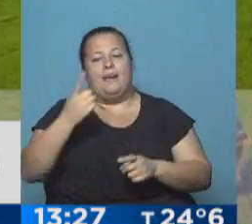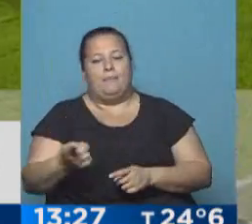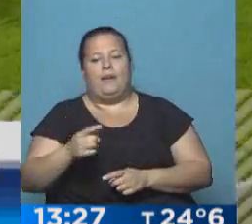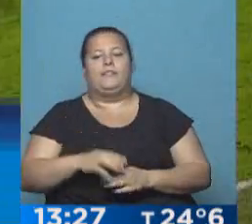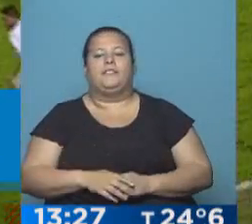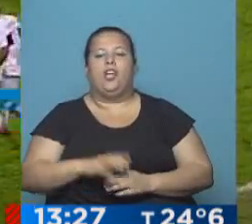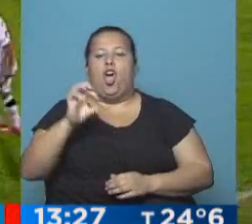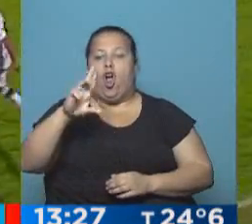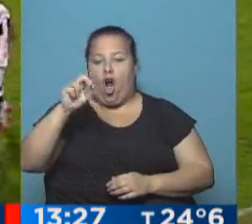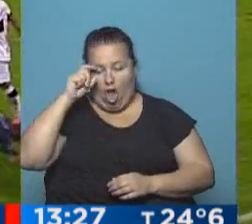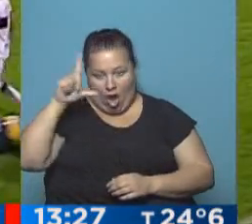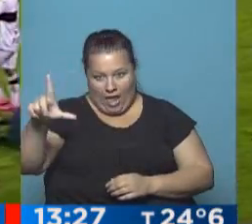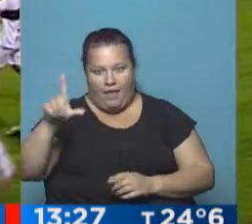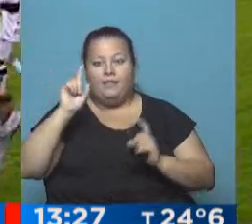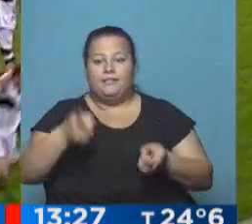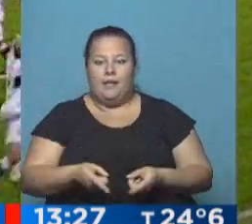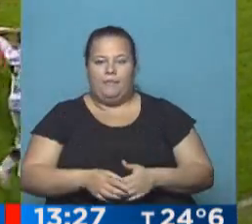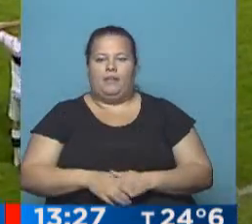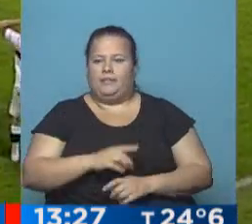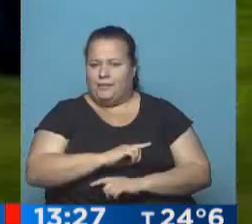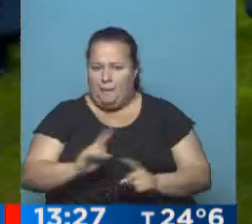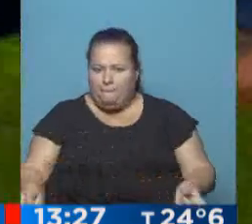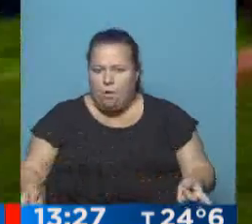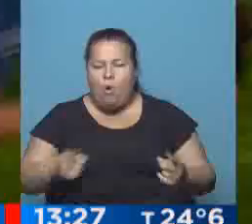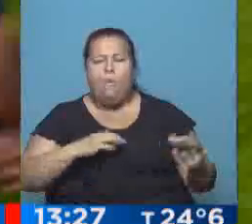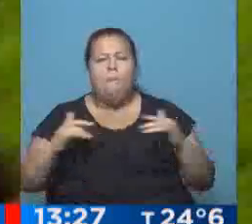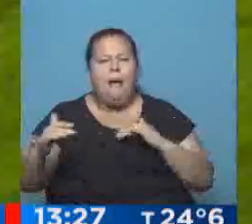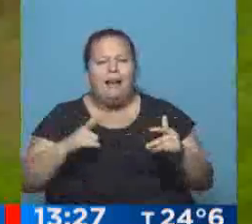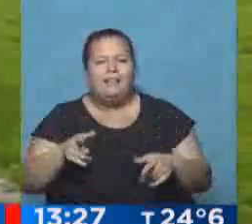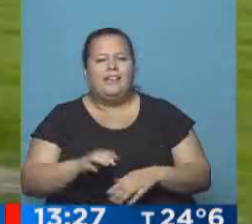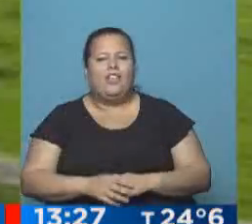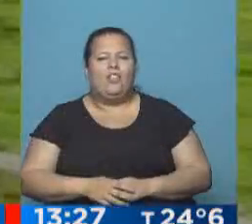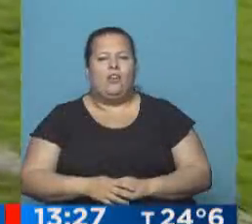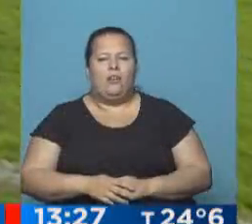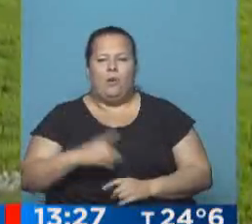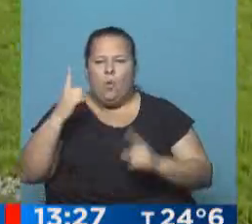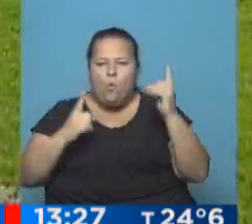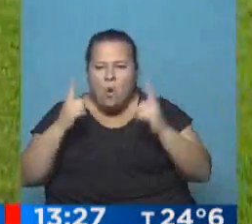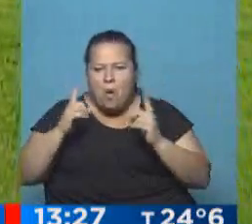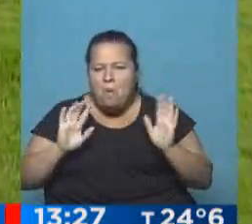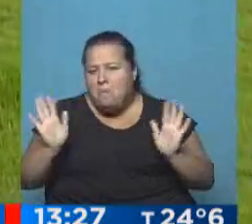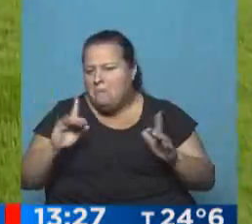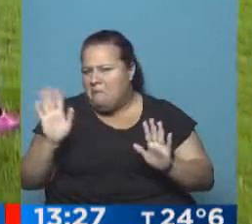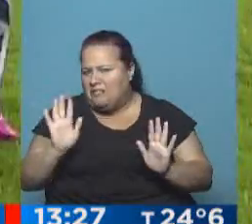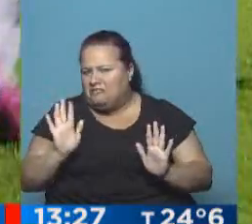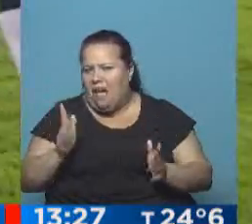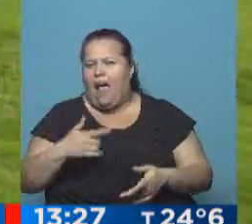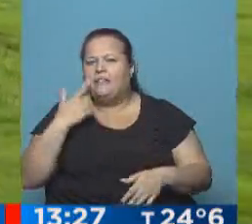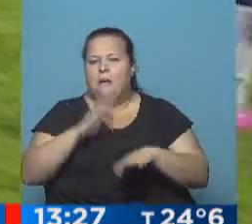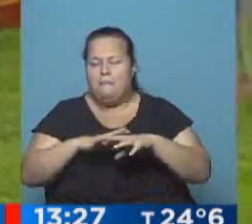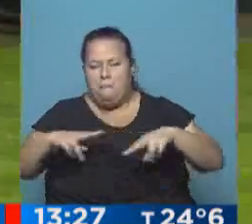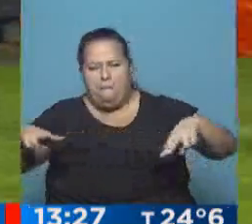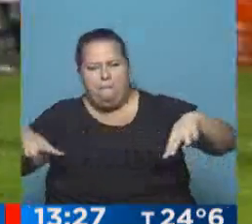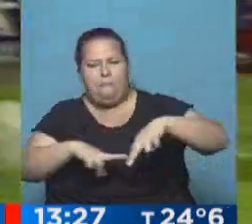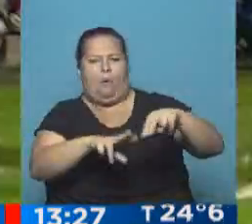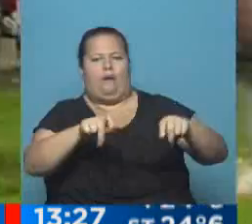hizo Coronel, allí no Peruzzi, tampoco. Un partido que estaba uno a uno, no era necesario, con las dos piernas para